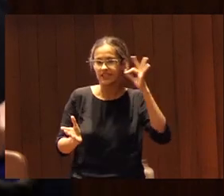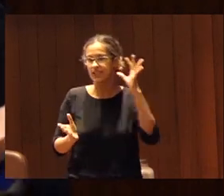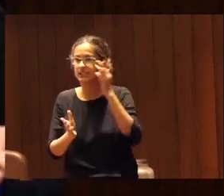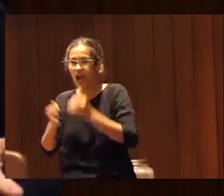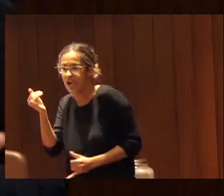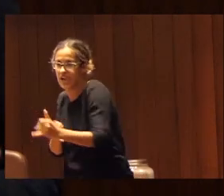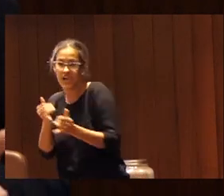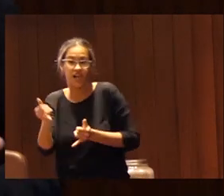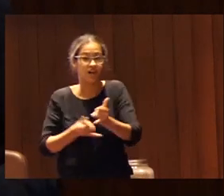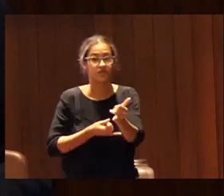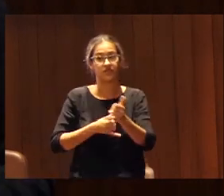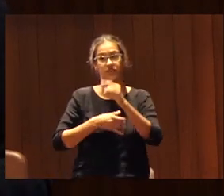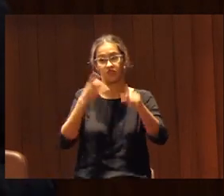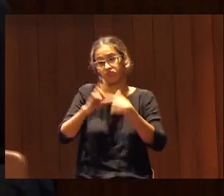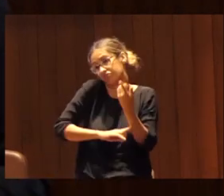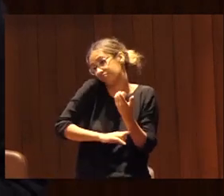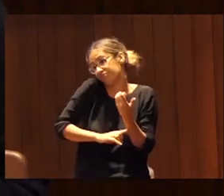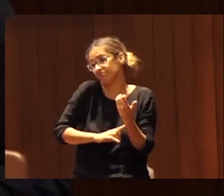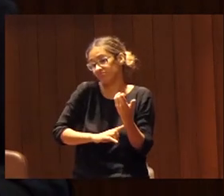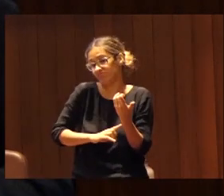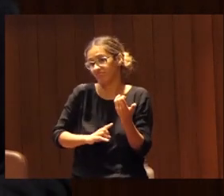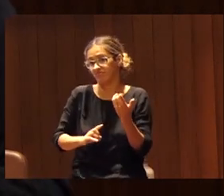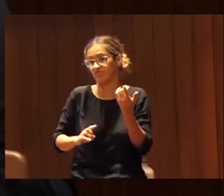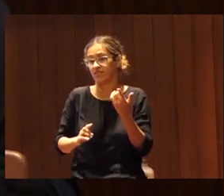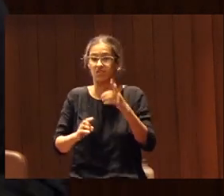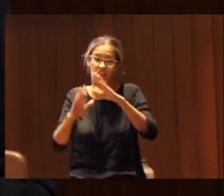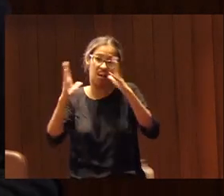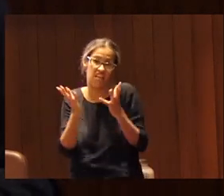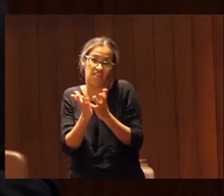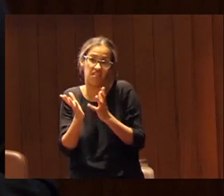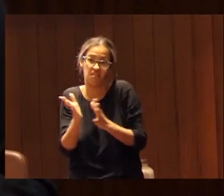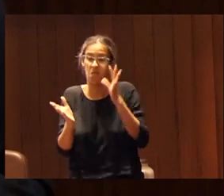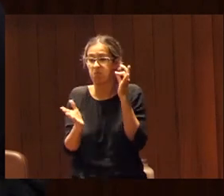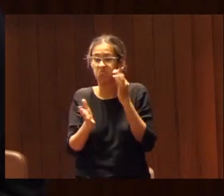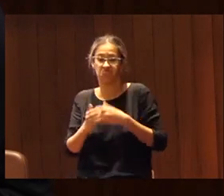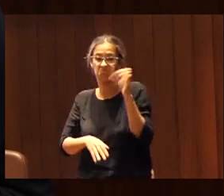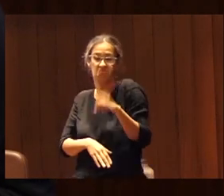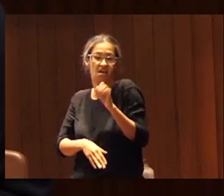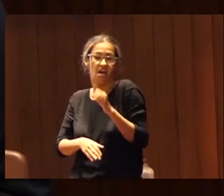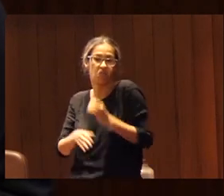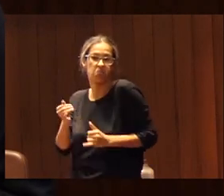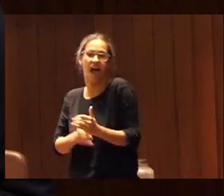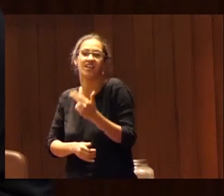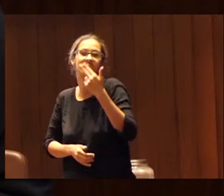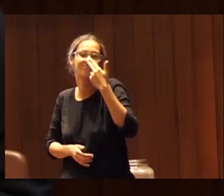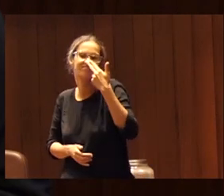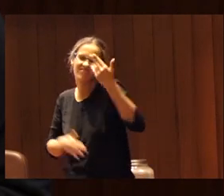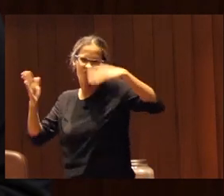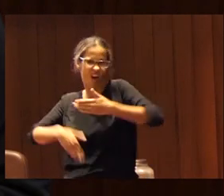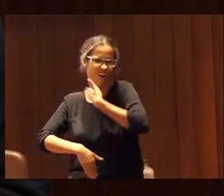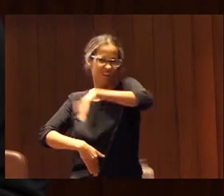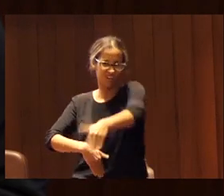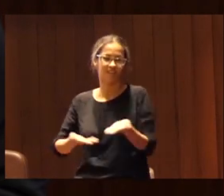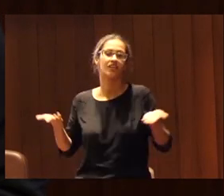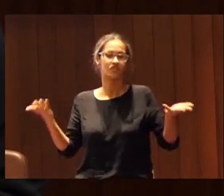bueno os imaginas la respuesta ¿no? sí las niñas no tocaban el balón ni tenían iniciativas con lo cual para el desarrollo de todas mis capacidades y mis